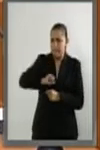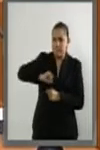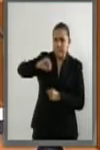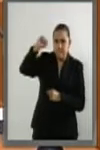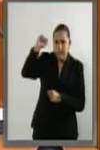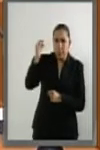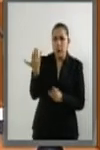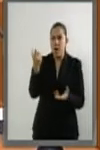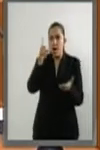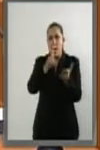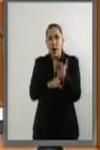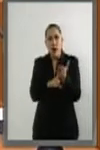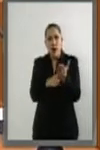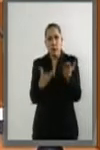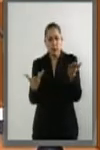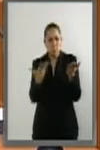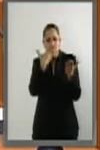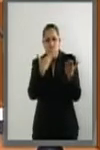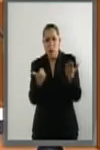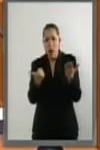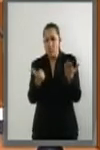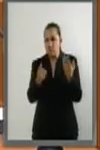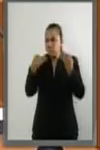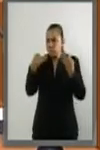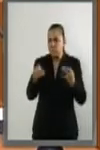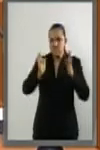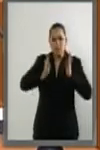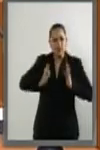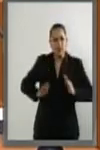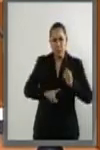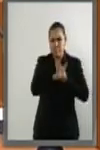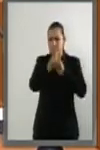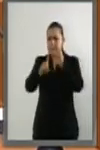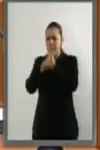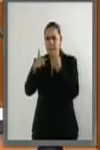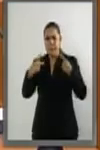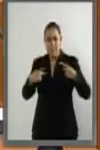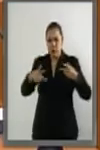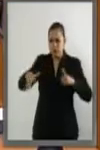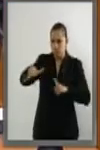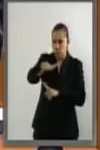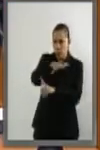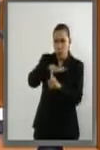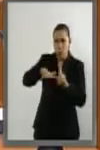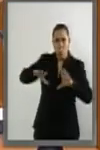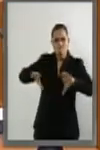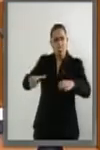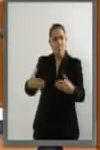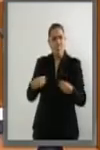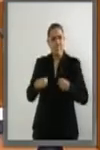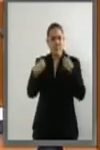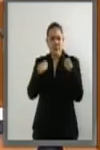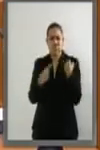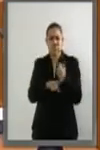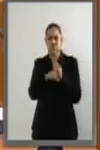violencia y una descomposición del tejido social cada vez más sensible.